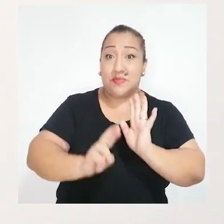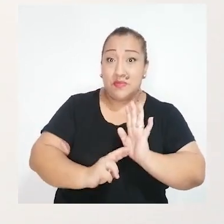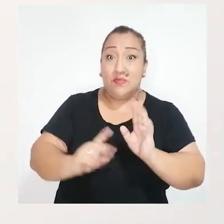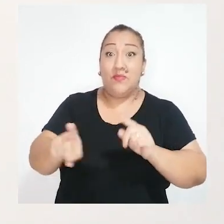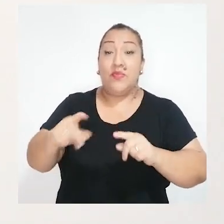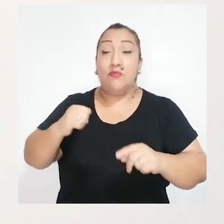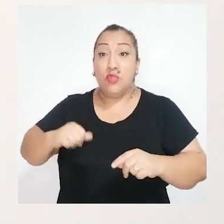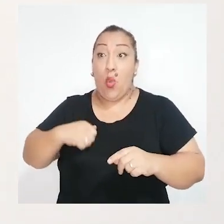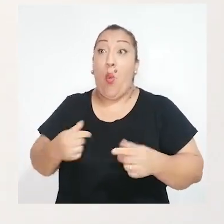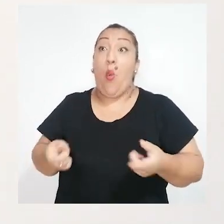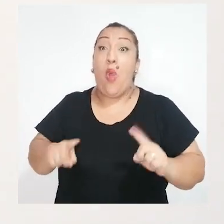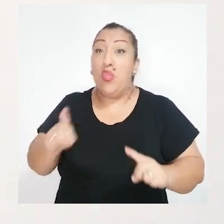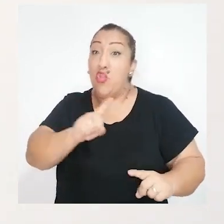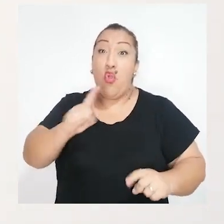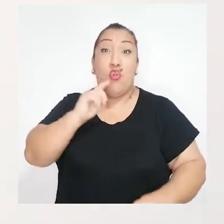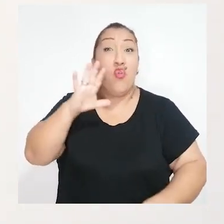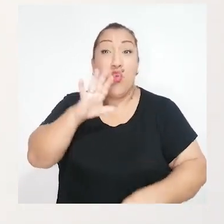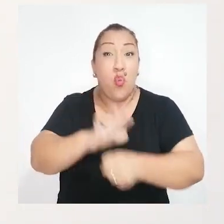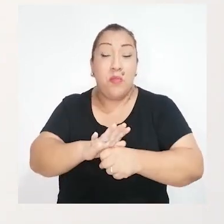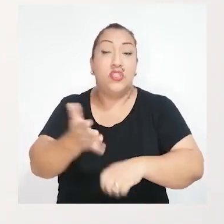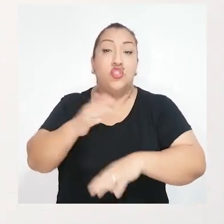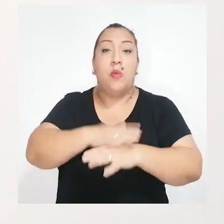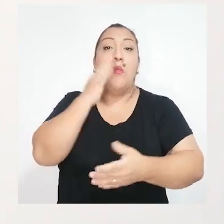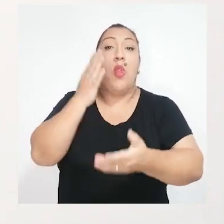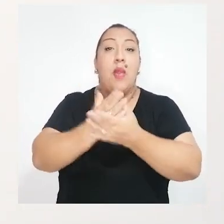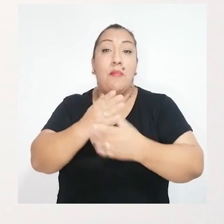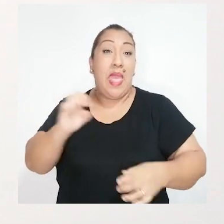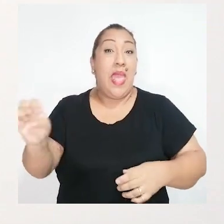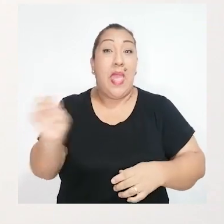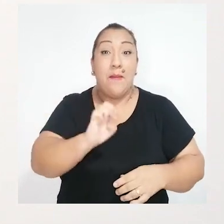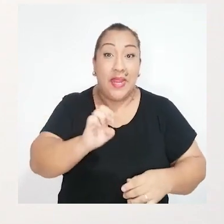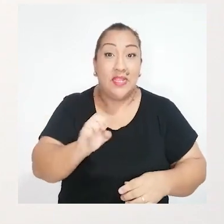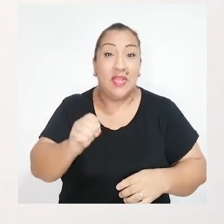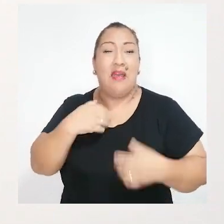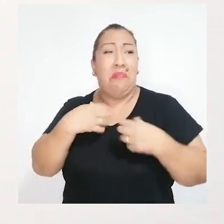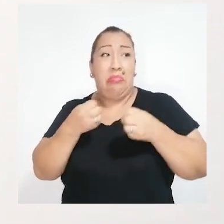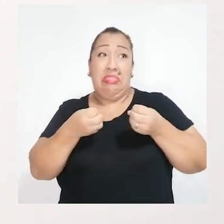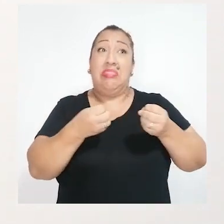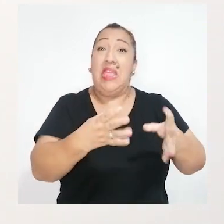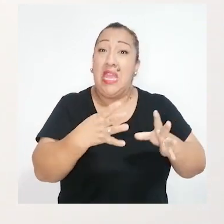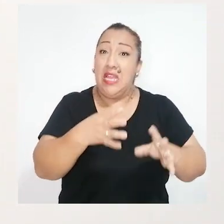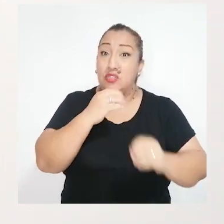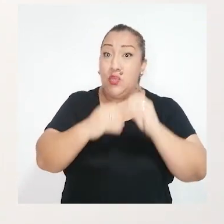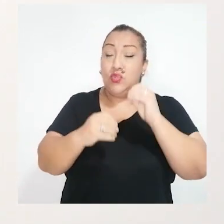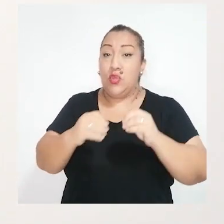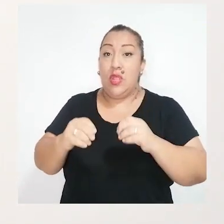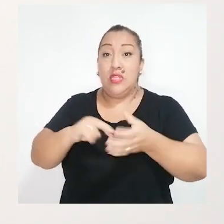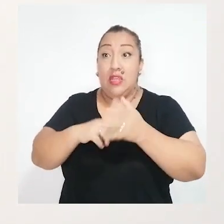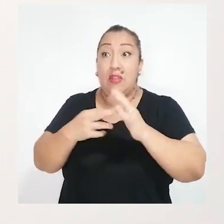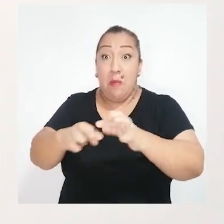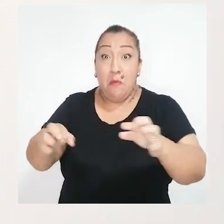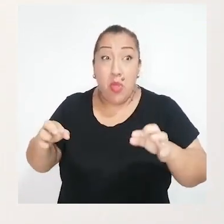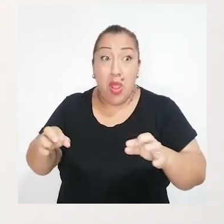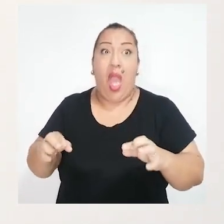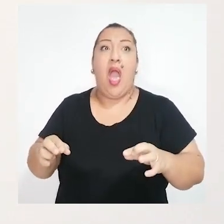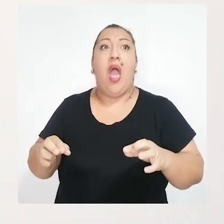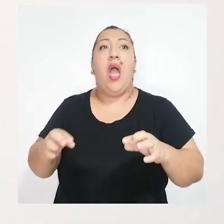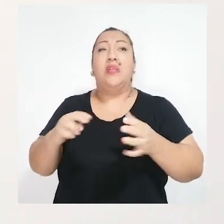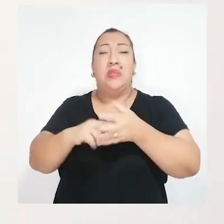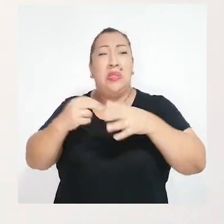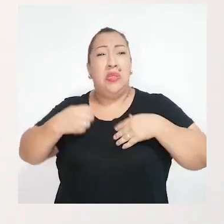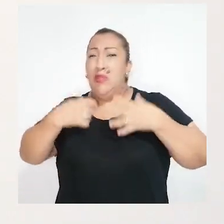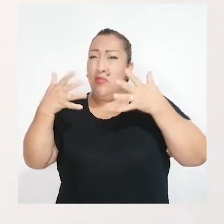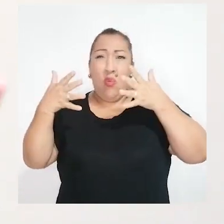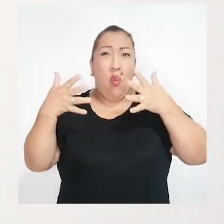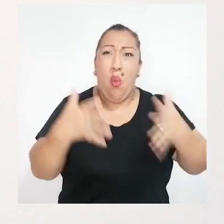gobierno nacional, regional y local que incumpla sus funciones en situaciones de emergencia, dejando de resolver los problemas de la ciudad o atender a la población,